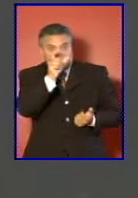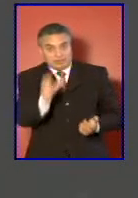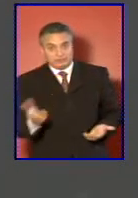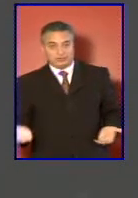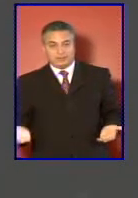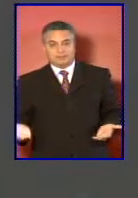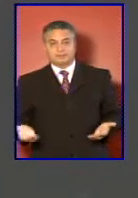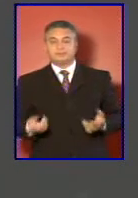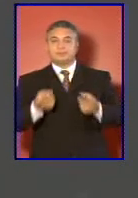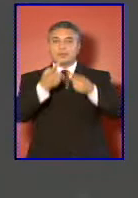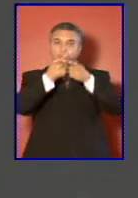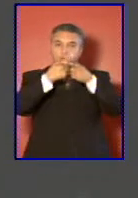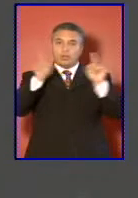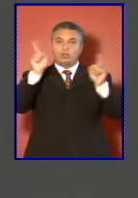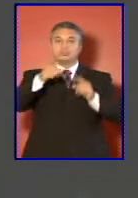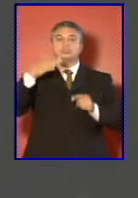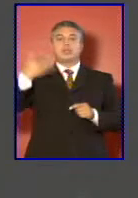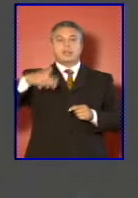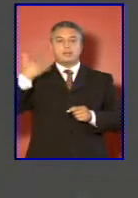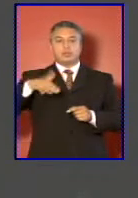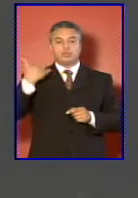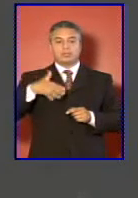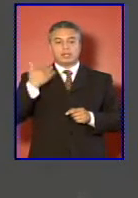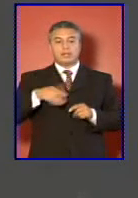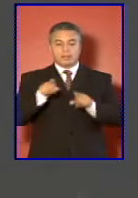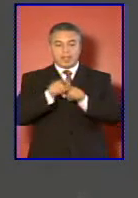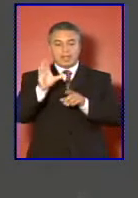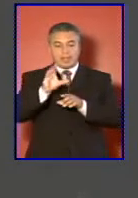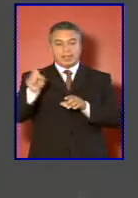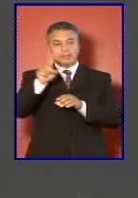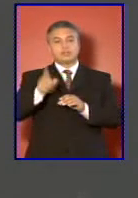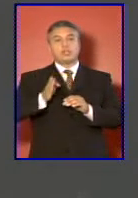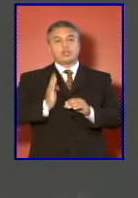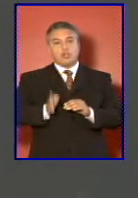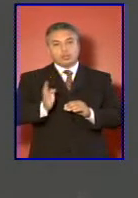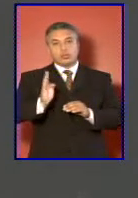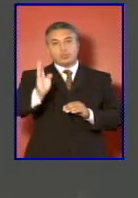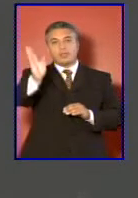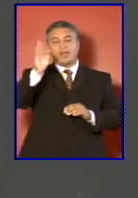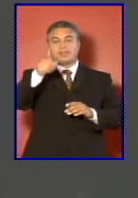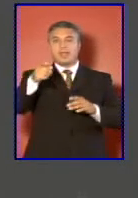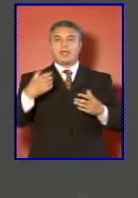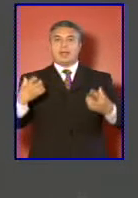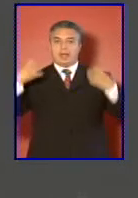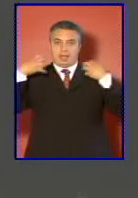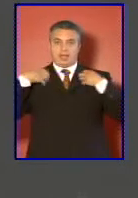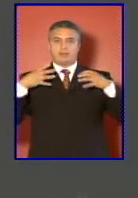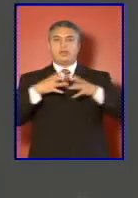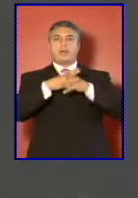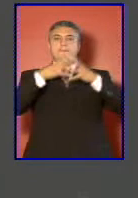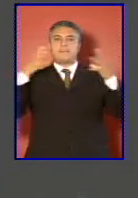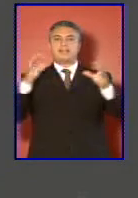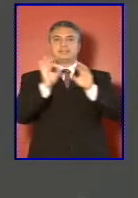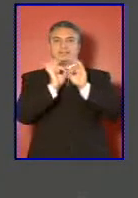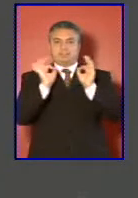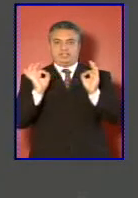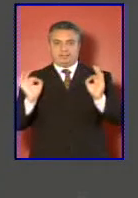Otro elemento importante es la continuidad en los cargos de mayor especificidad.